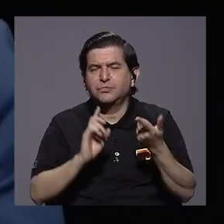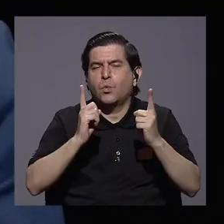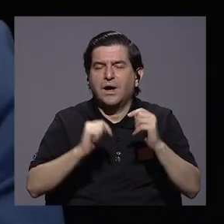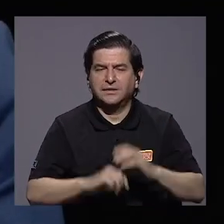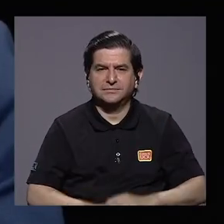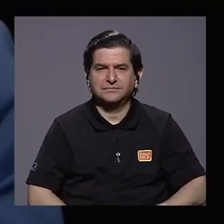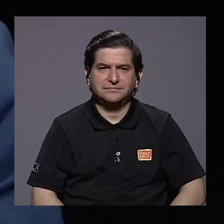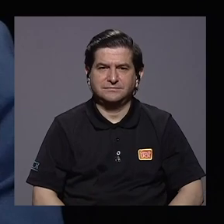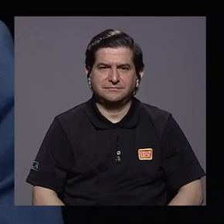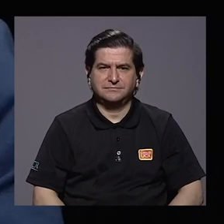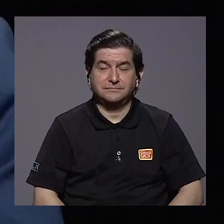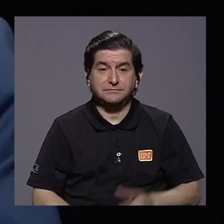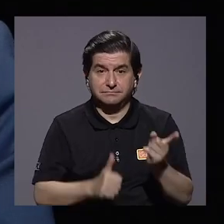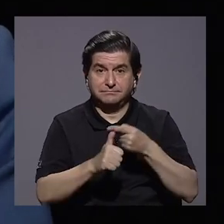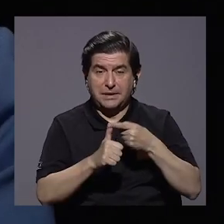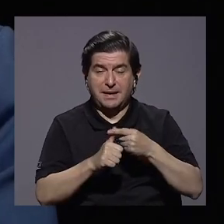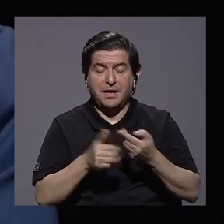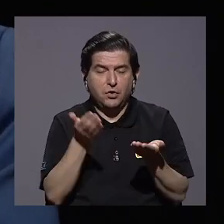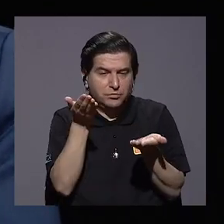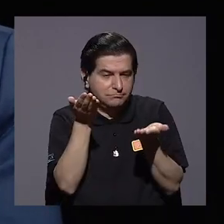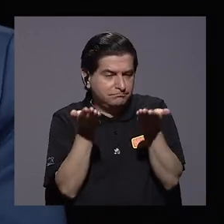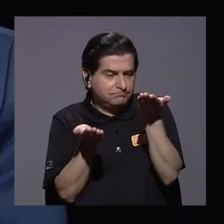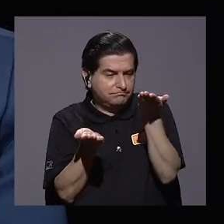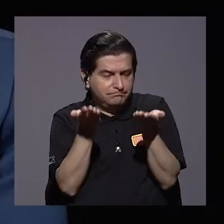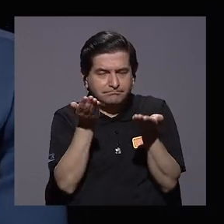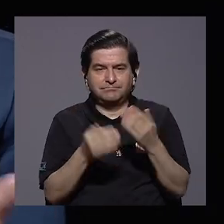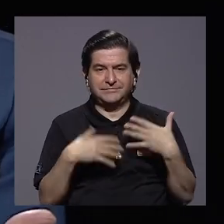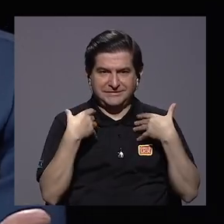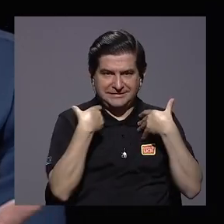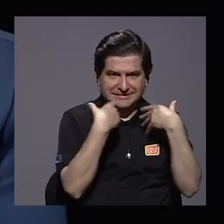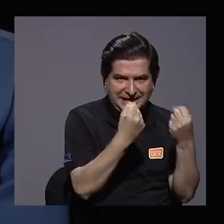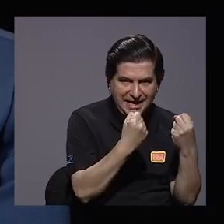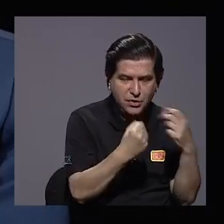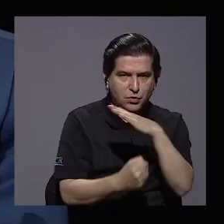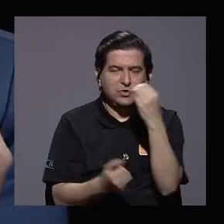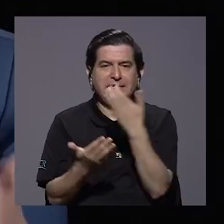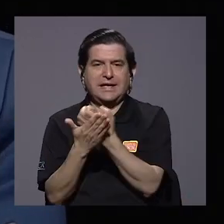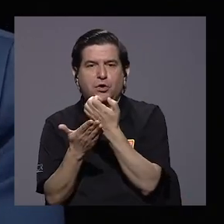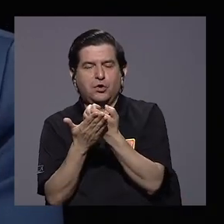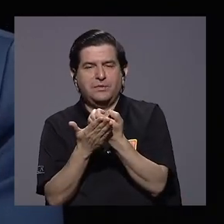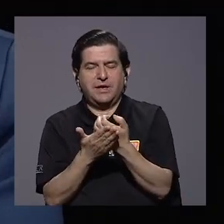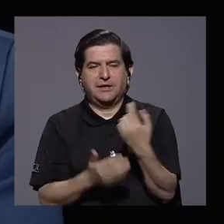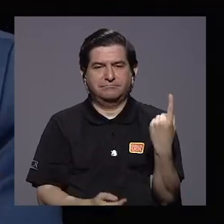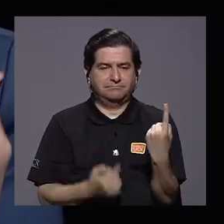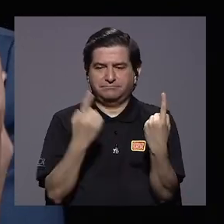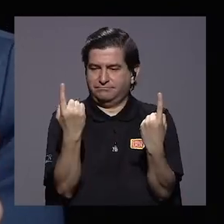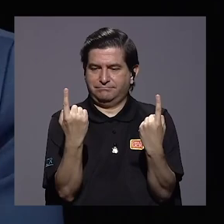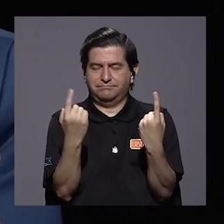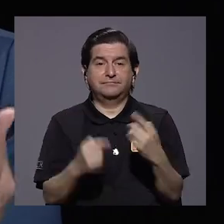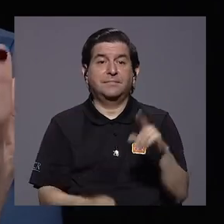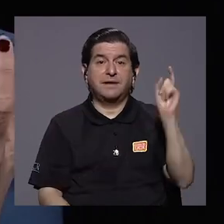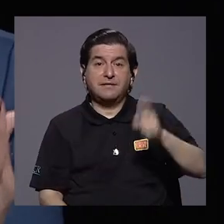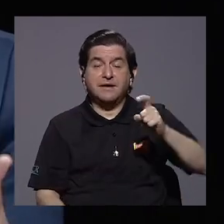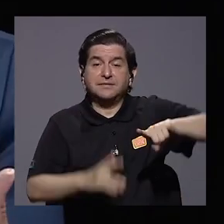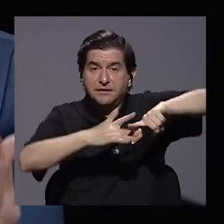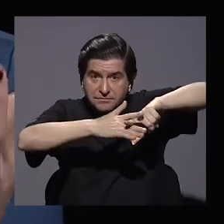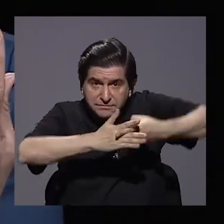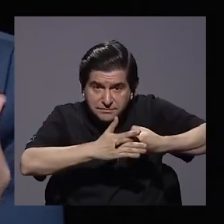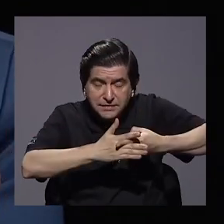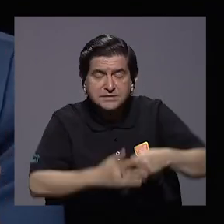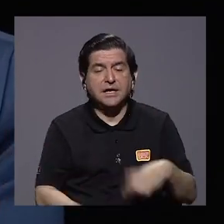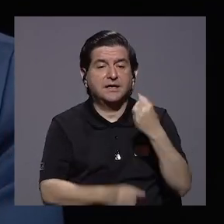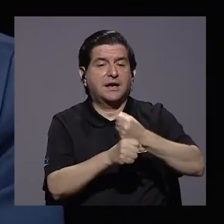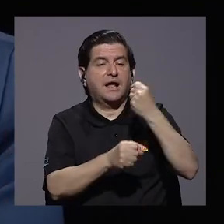Lo primero es equilibrar el tema sanitario con el tema económico y tenemos que empezar